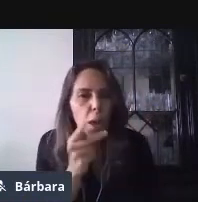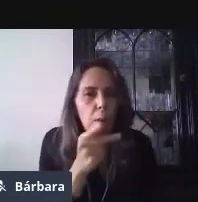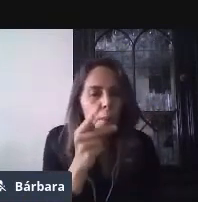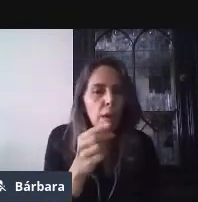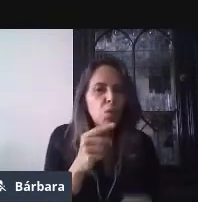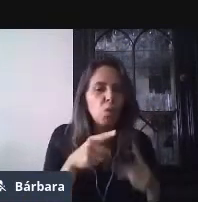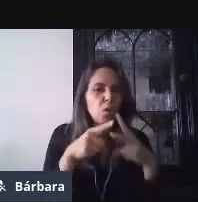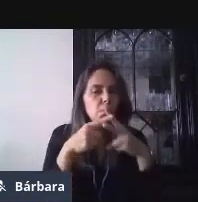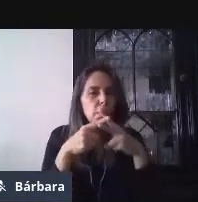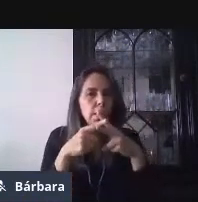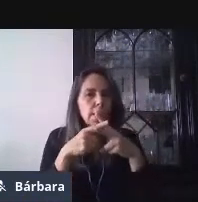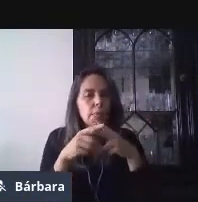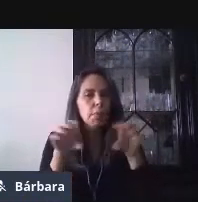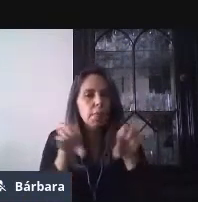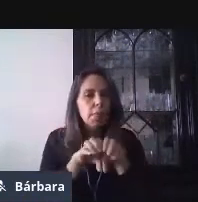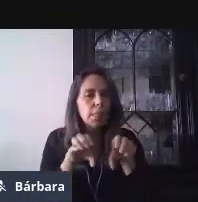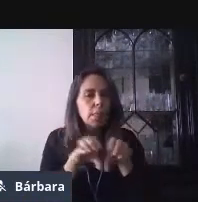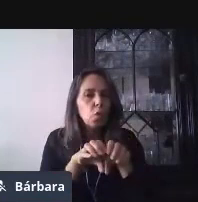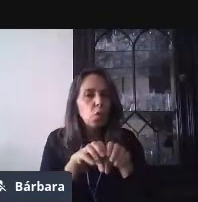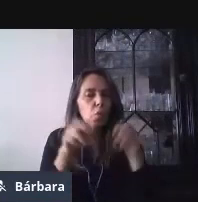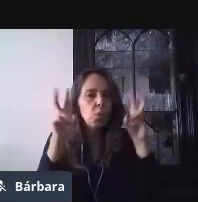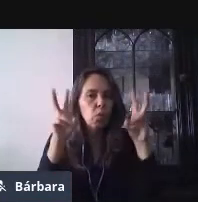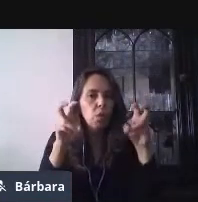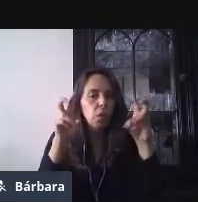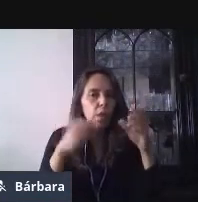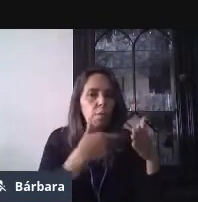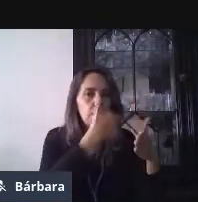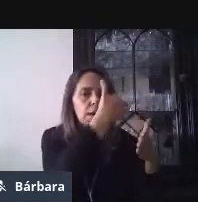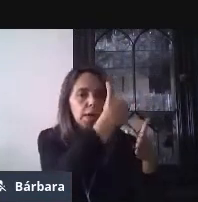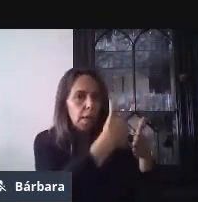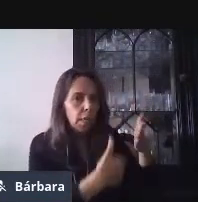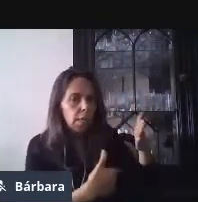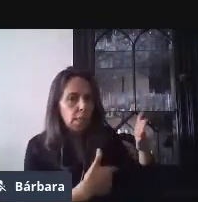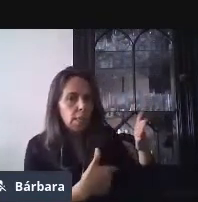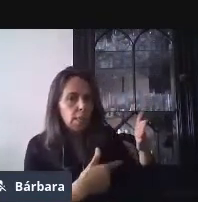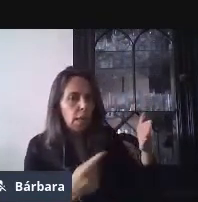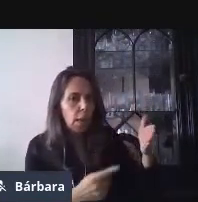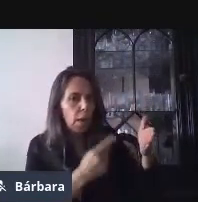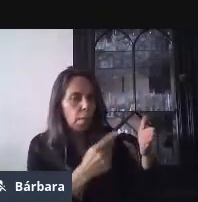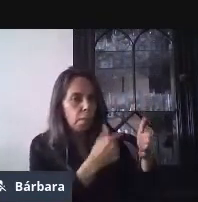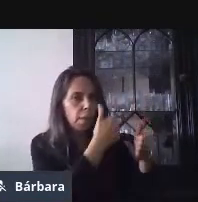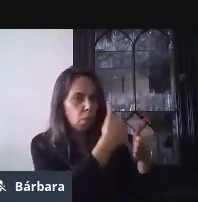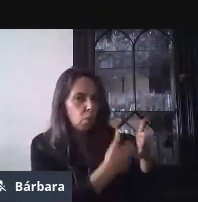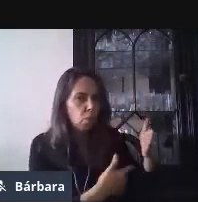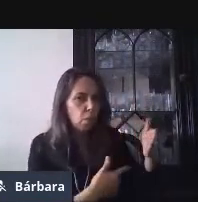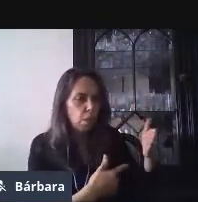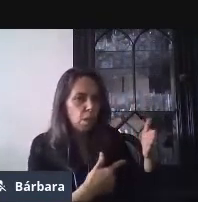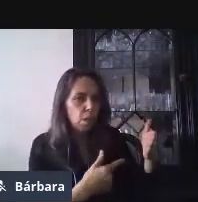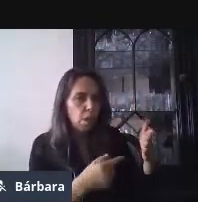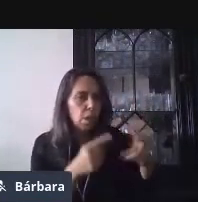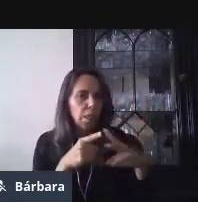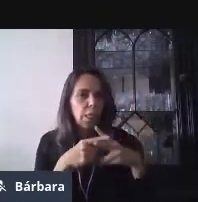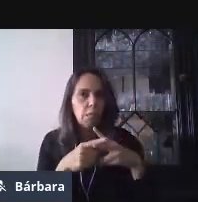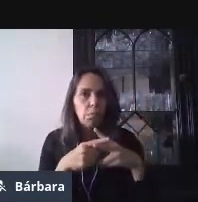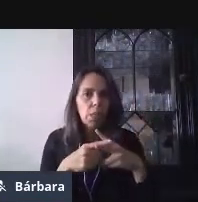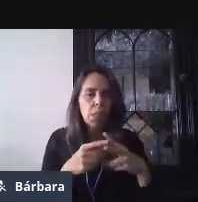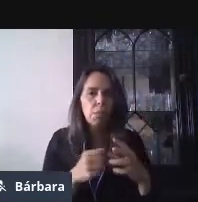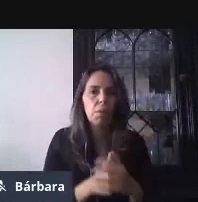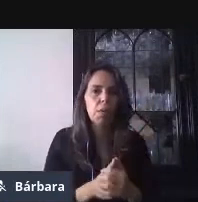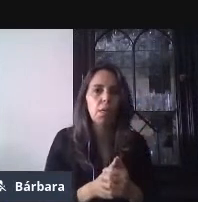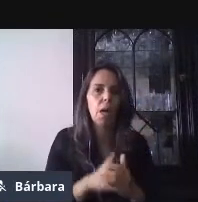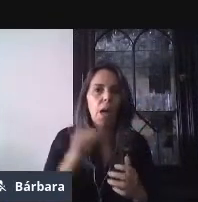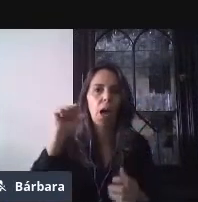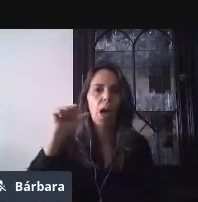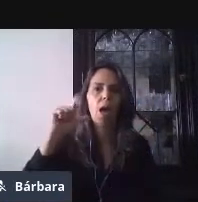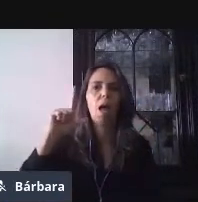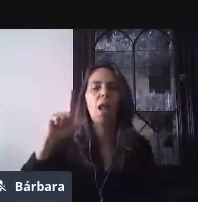¿cómo podríamos poner para ese tema, como muy particular, que me imagino es más como de secundaria, qué tipo de respuesta se le puede hacer la